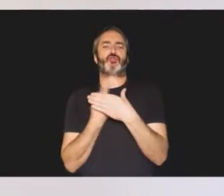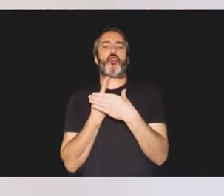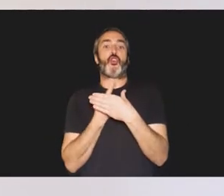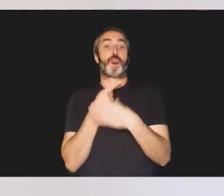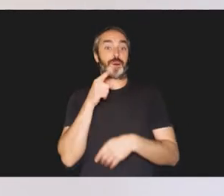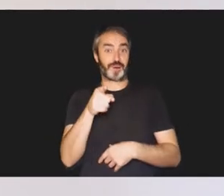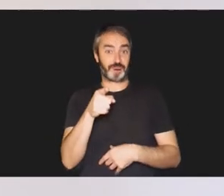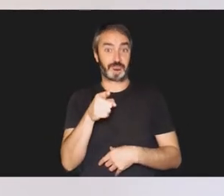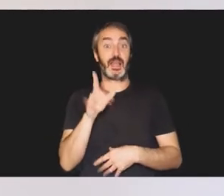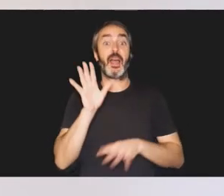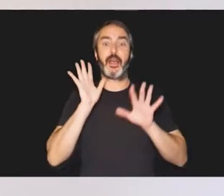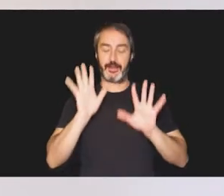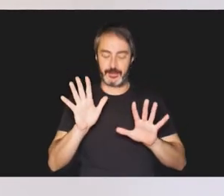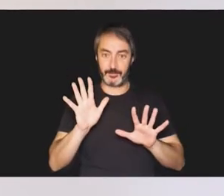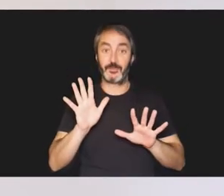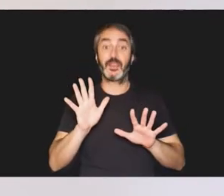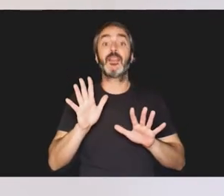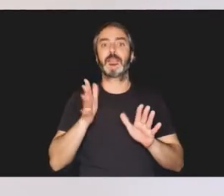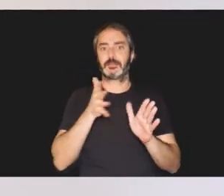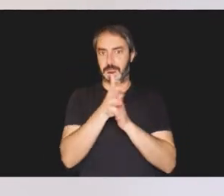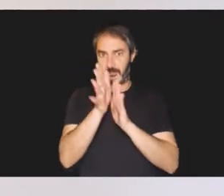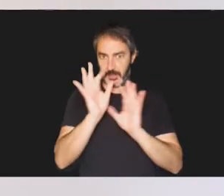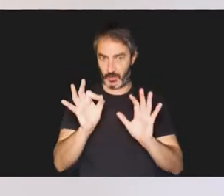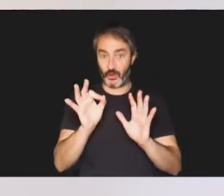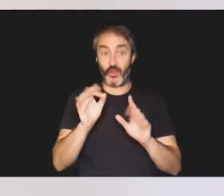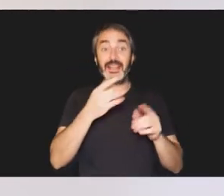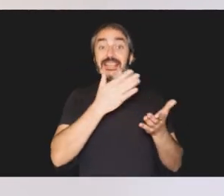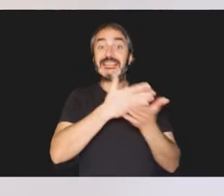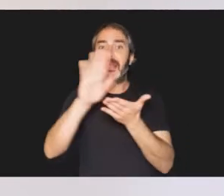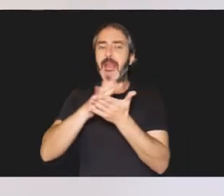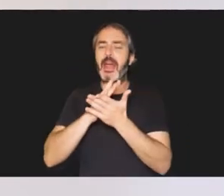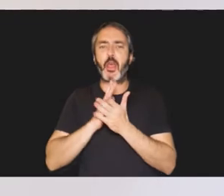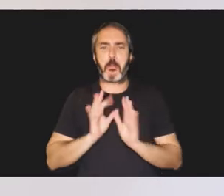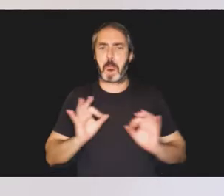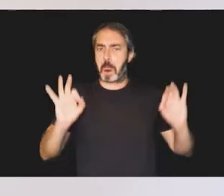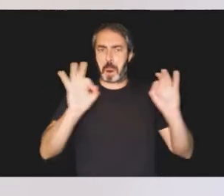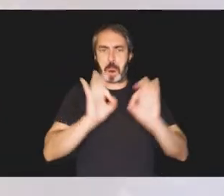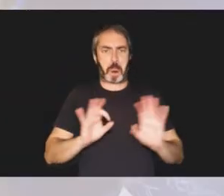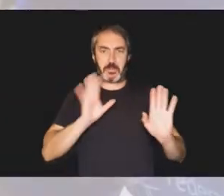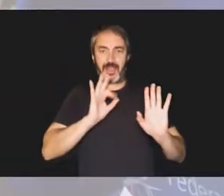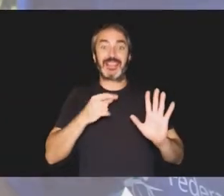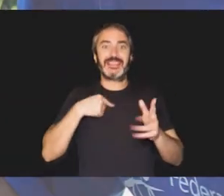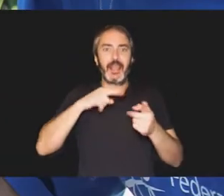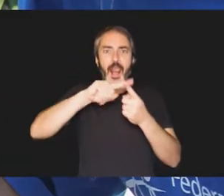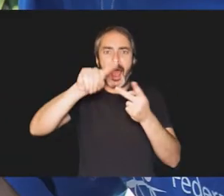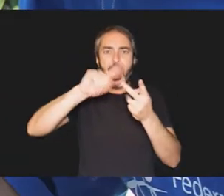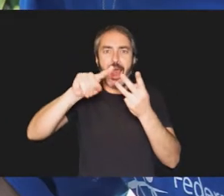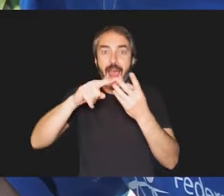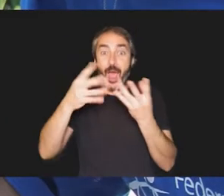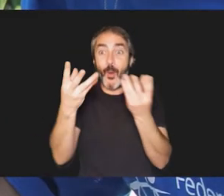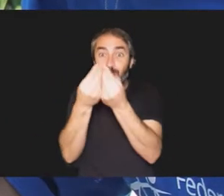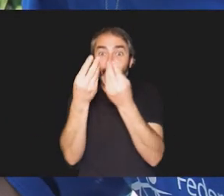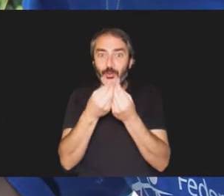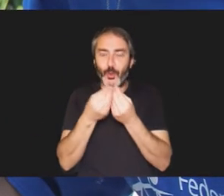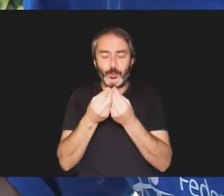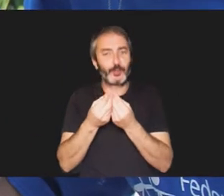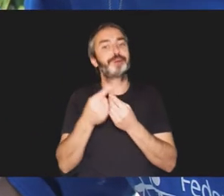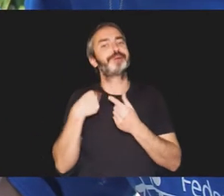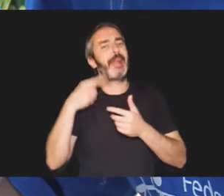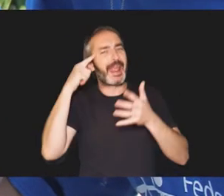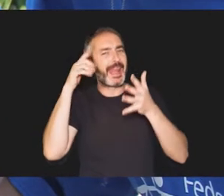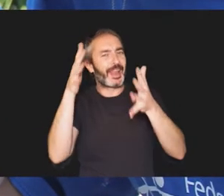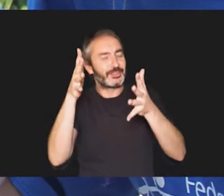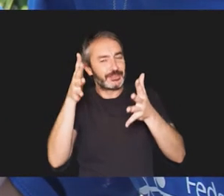Hay que tener presente que estos indicios por separado no necesariamente indican un problema, pero si se dan varias de estas situaciones es